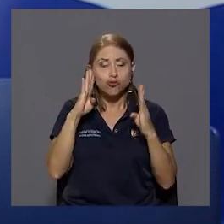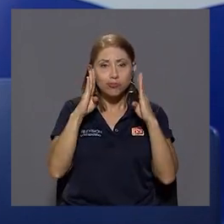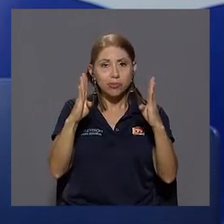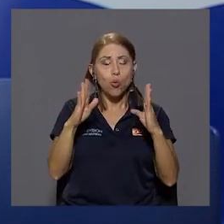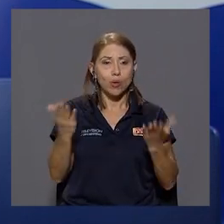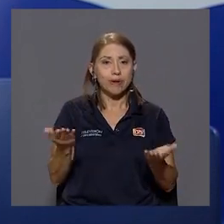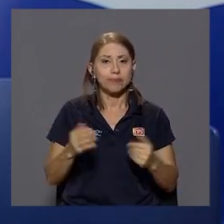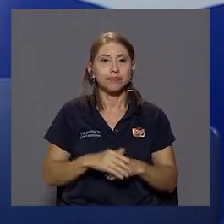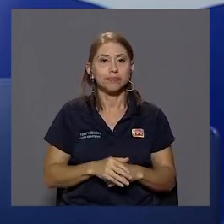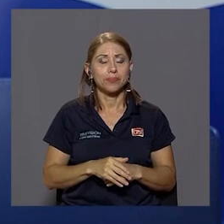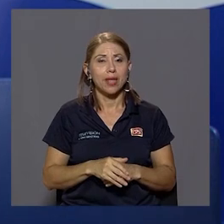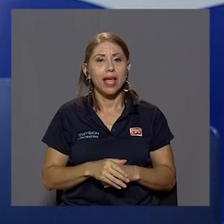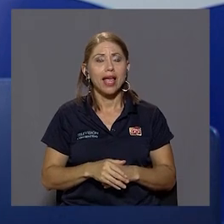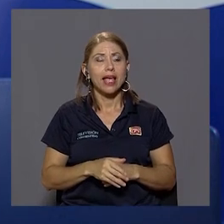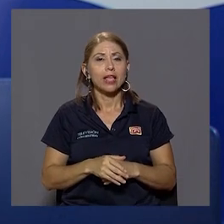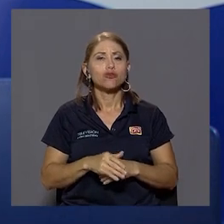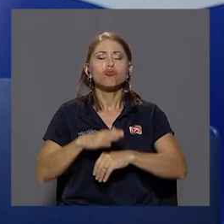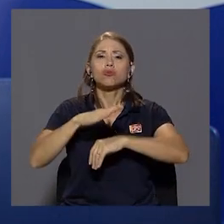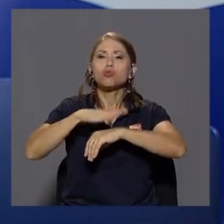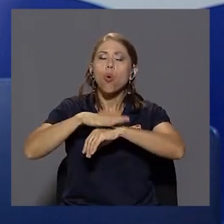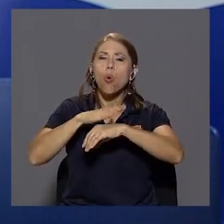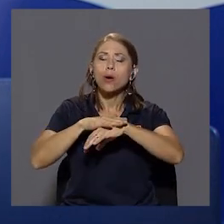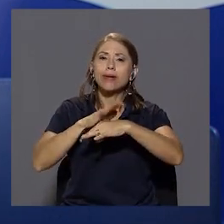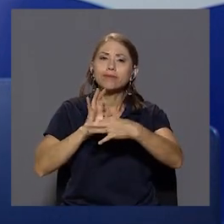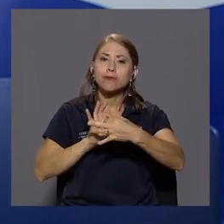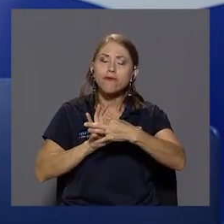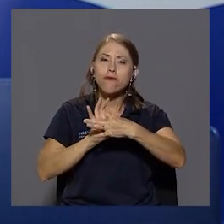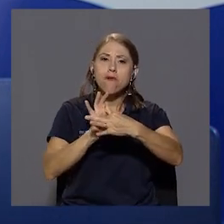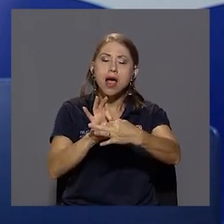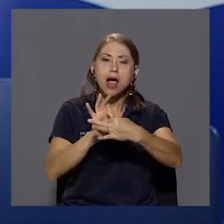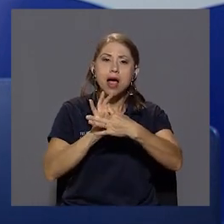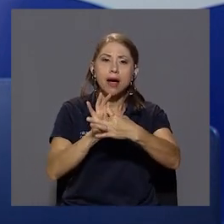ellos cubren en relación con